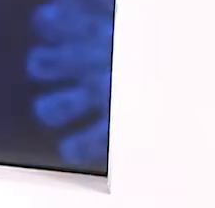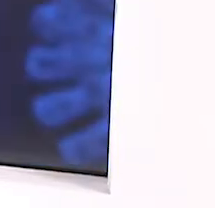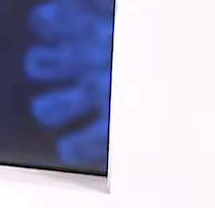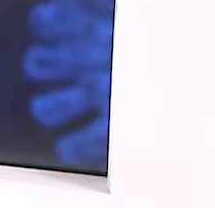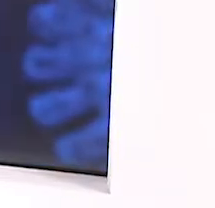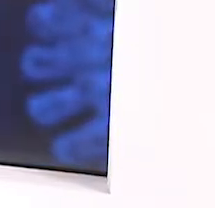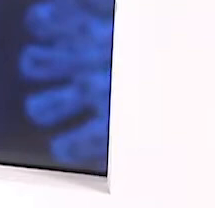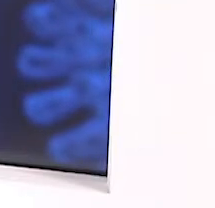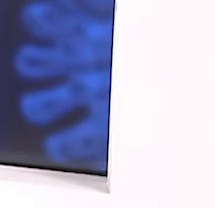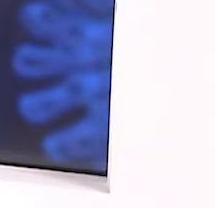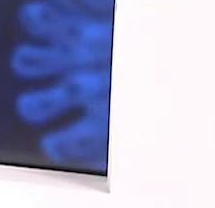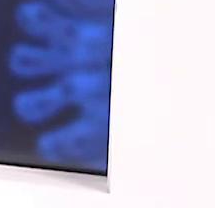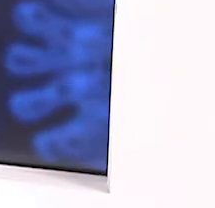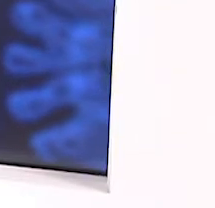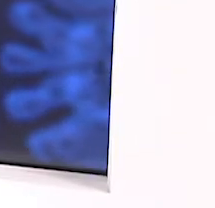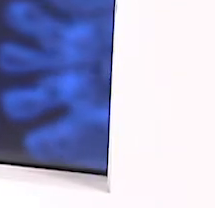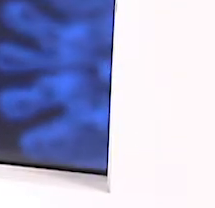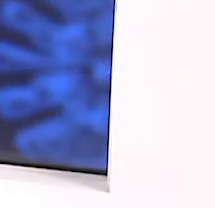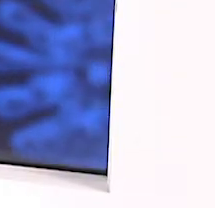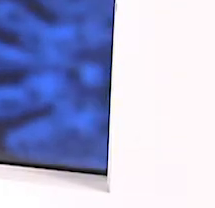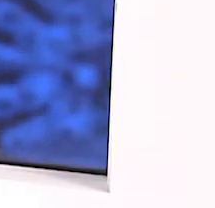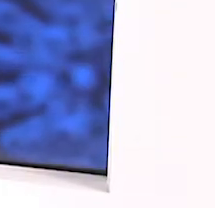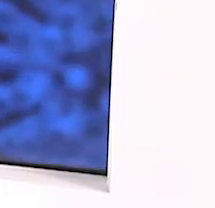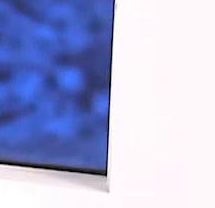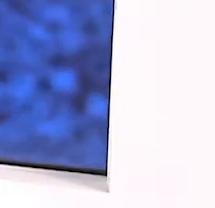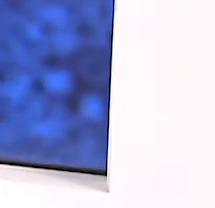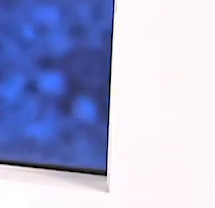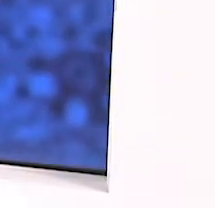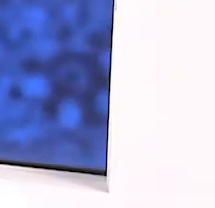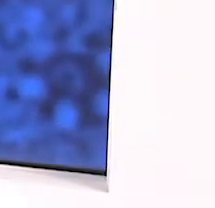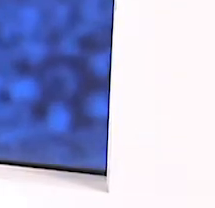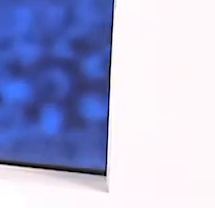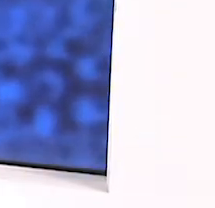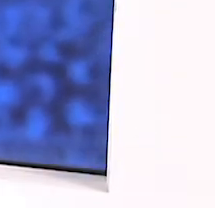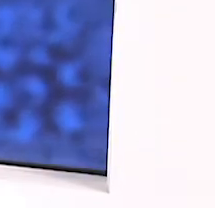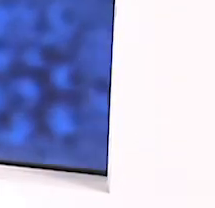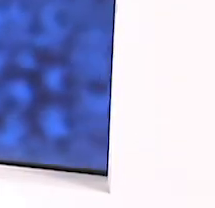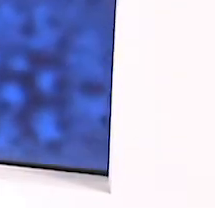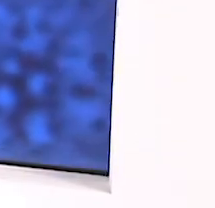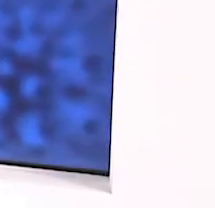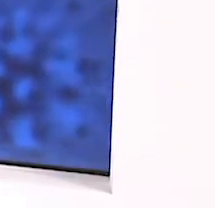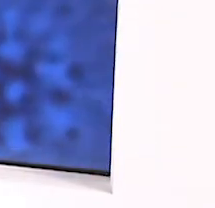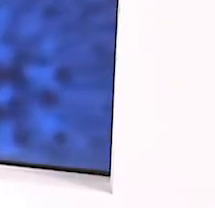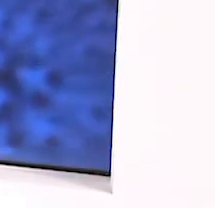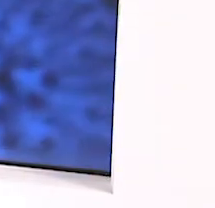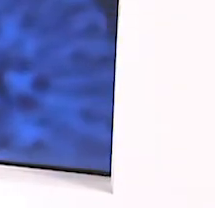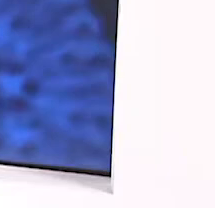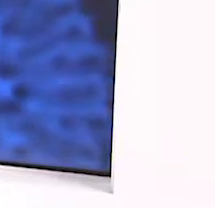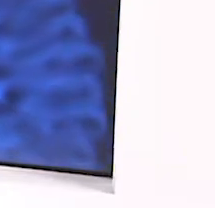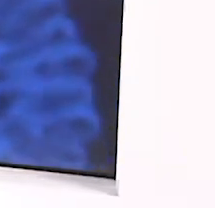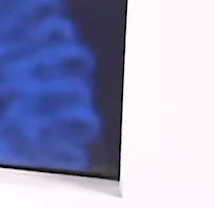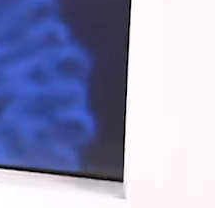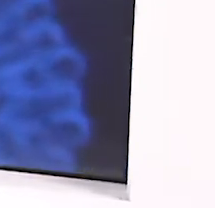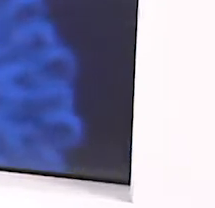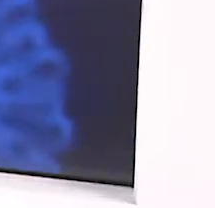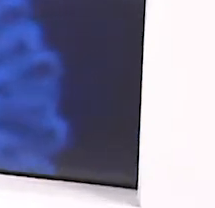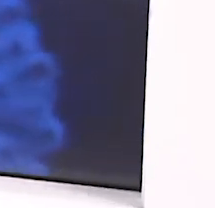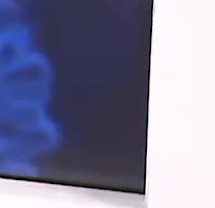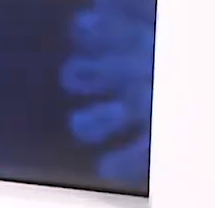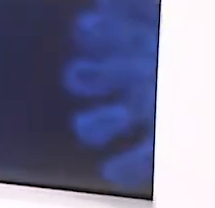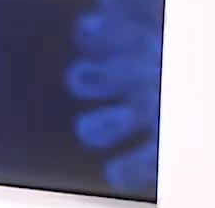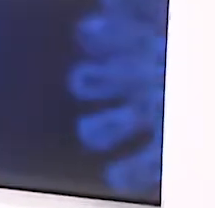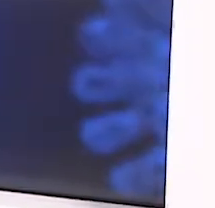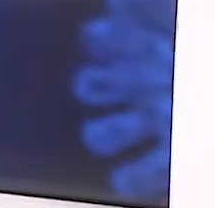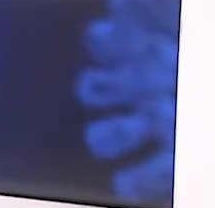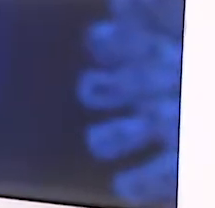a nivel local, departamental, nacional e internacional. A continuación, todo en materia de cifras sobre el